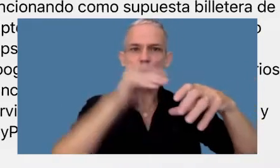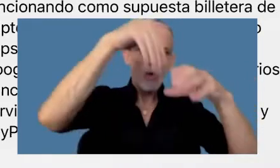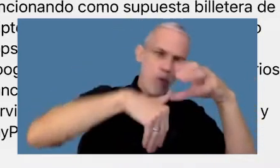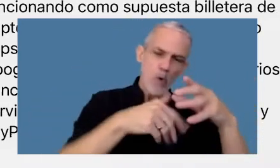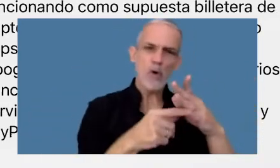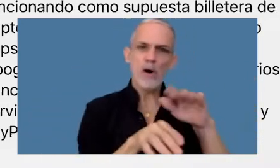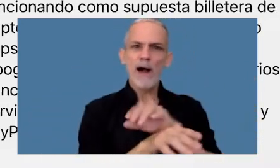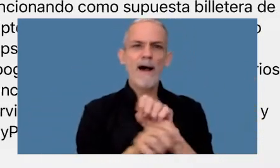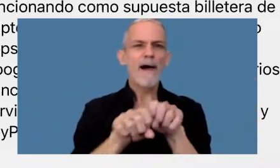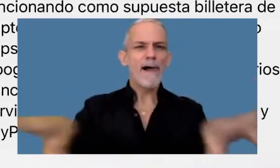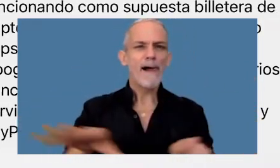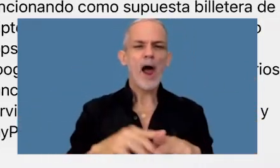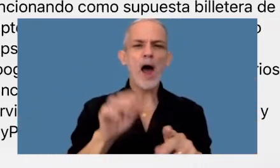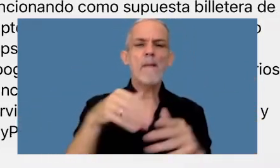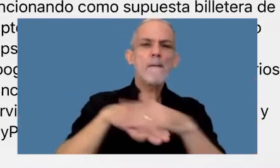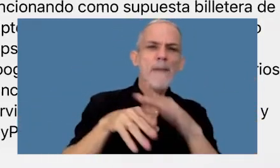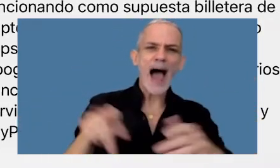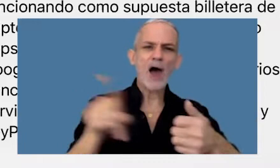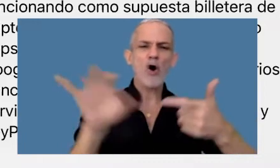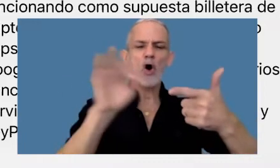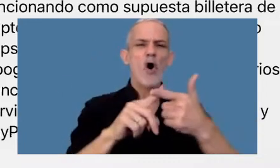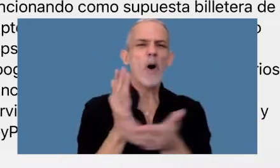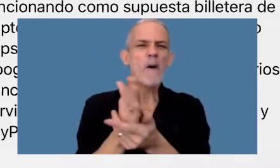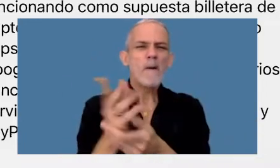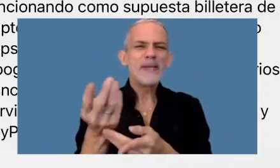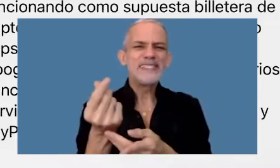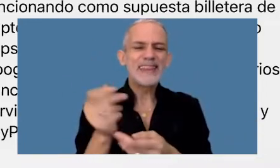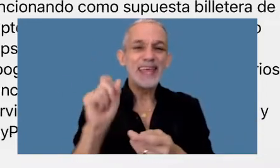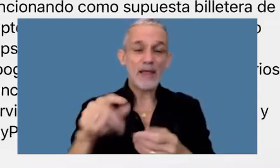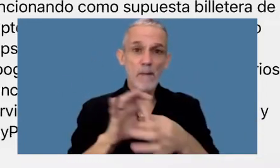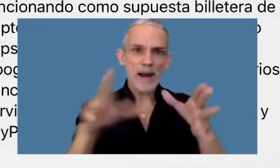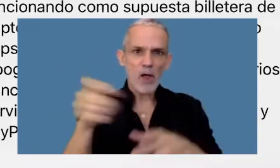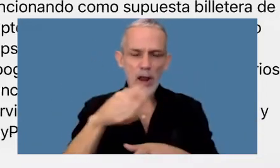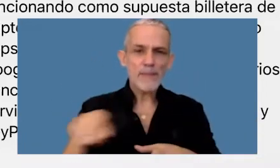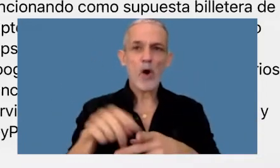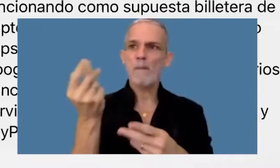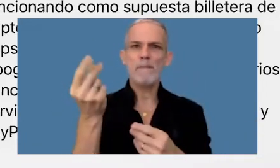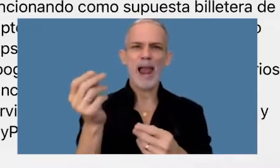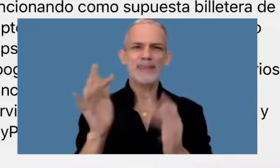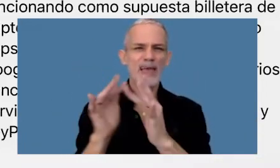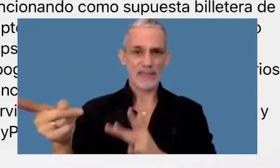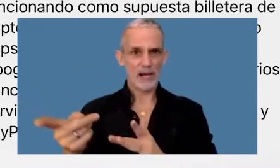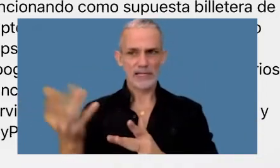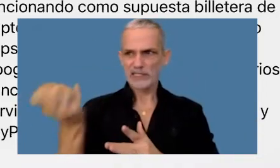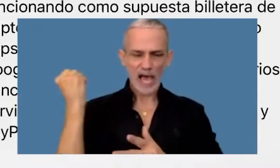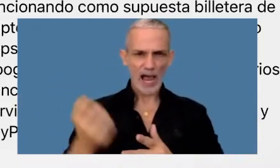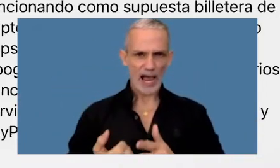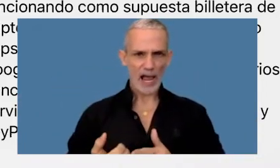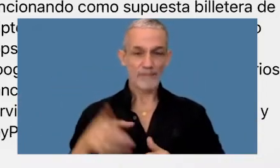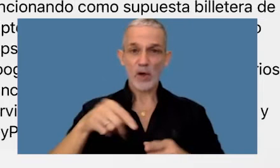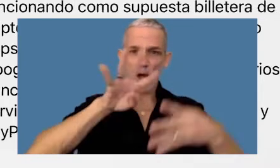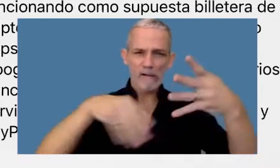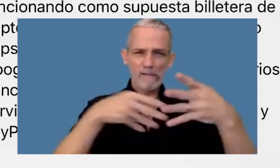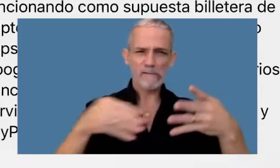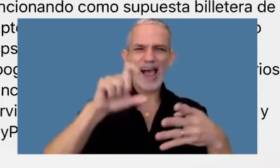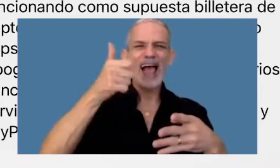acceso a las cuentas bancarias a las billeteras digitales y a las billeteras de cripto hoy una planilla de